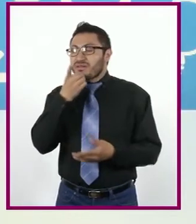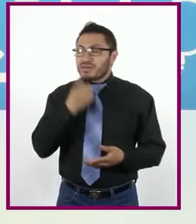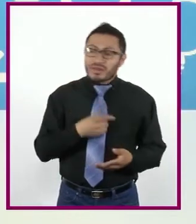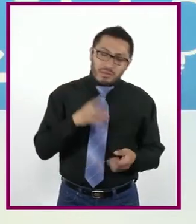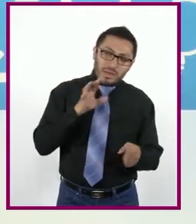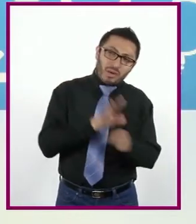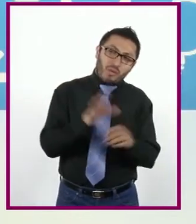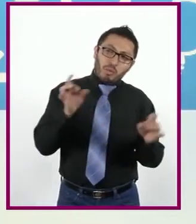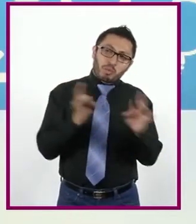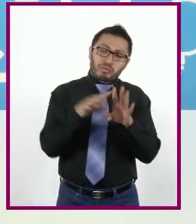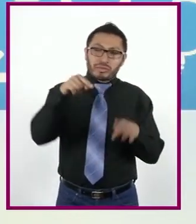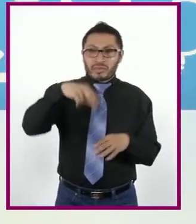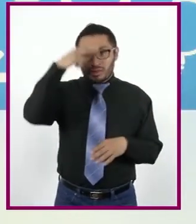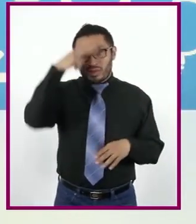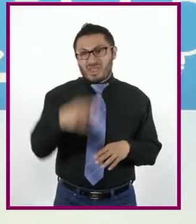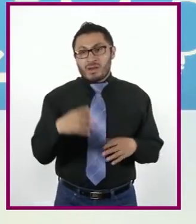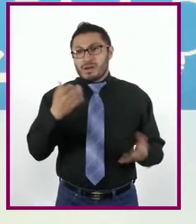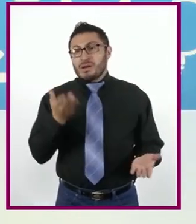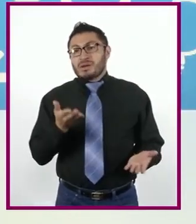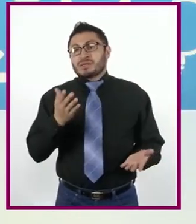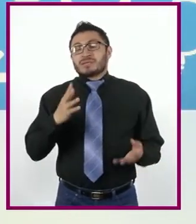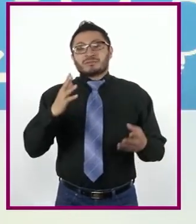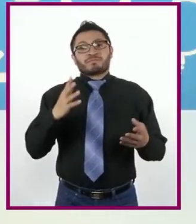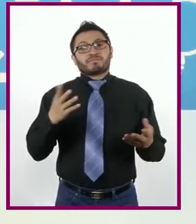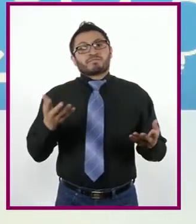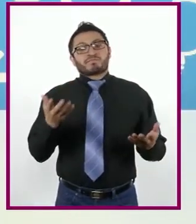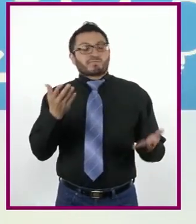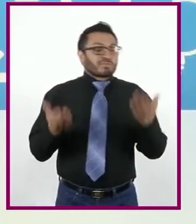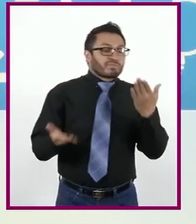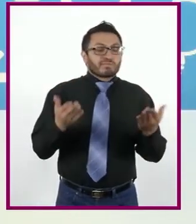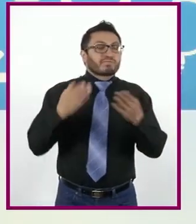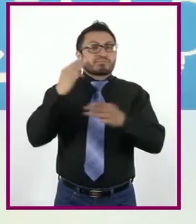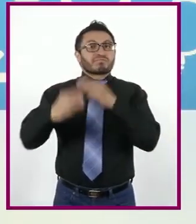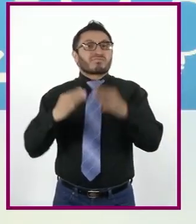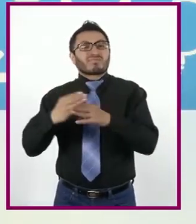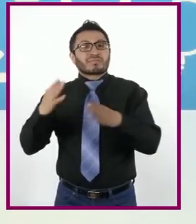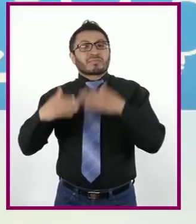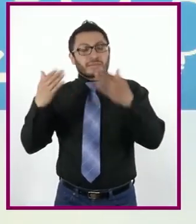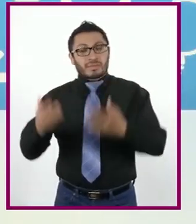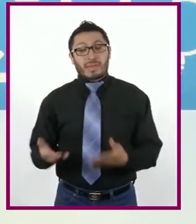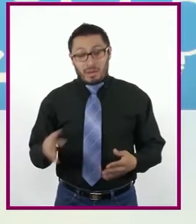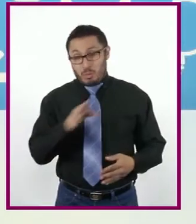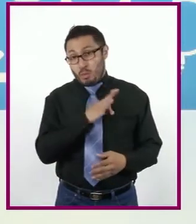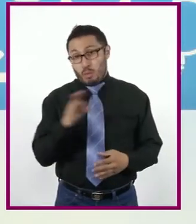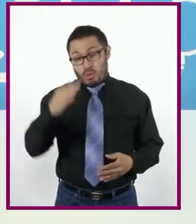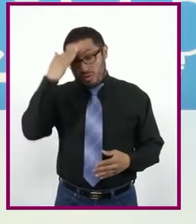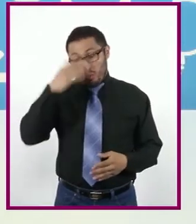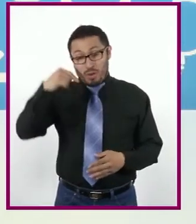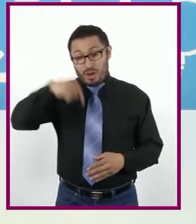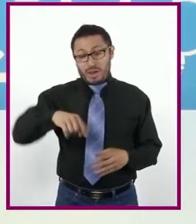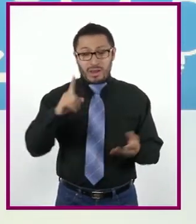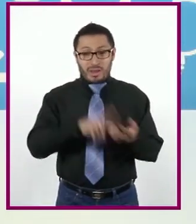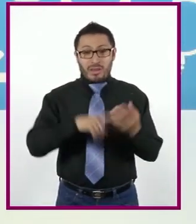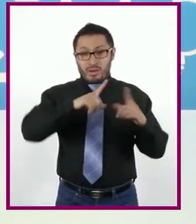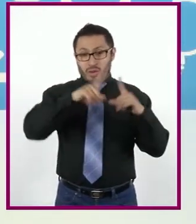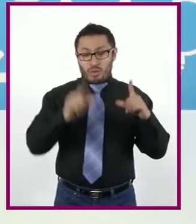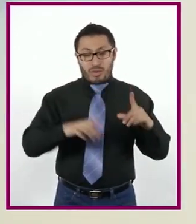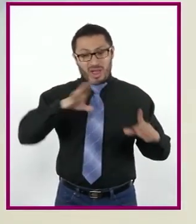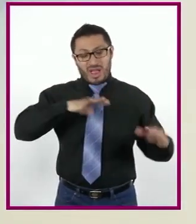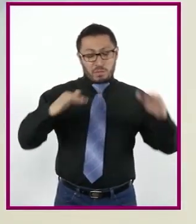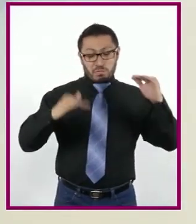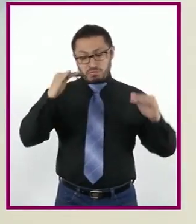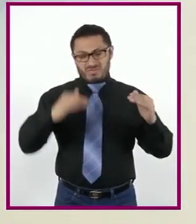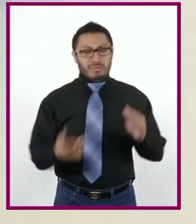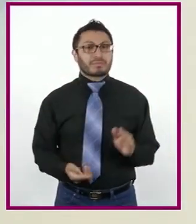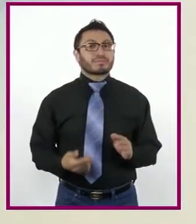en la que se encuentra México con respecto al mundo? ¿Es posible saber si hay desigualdades al interior del país con este índice?